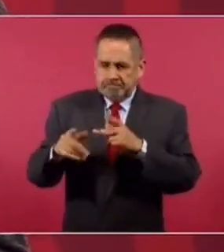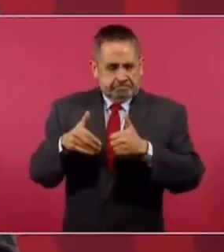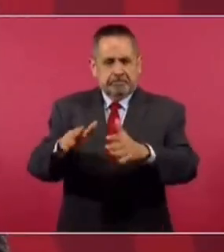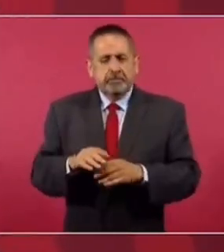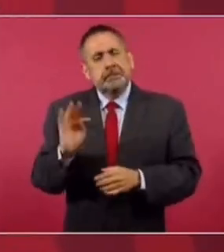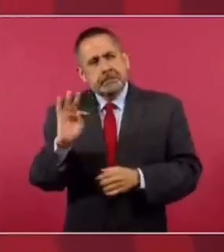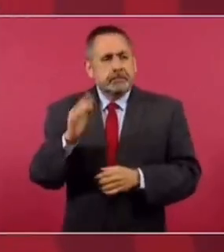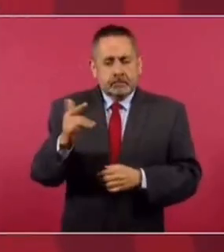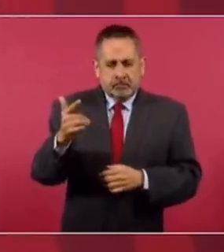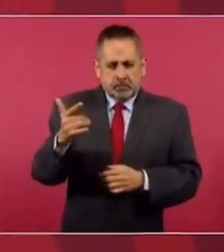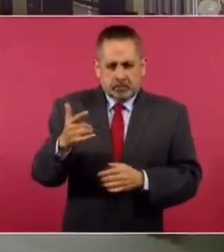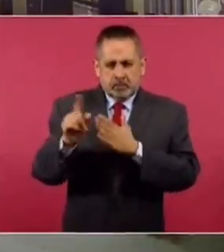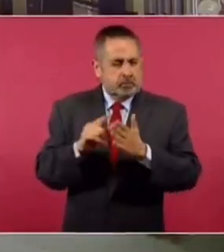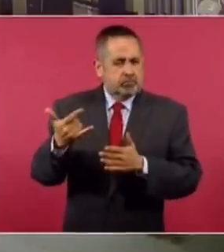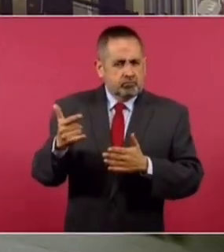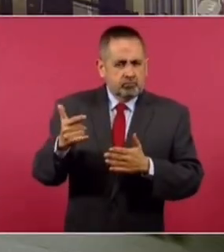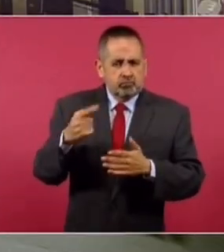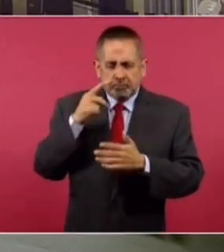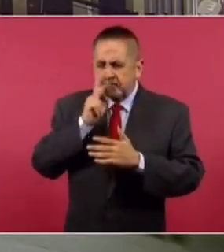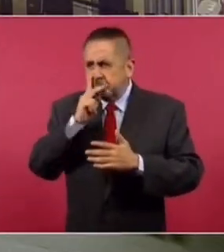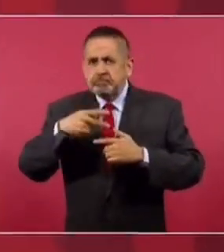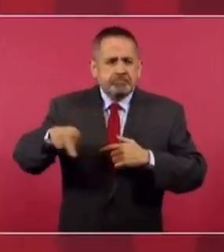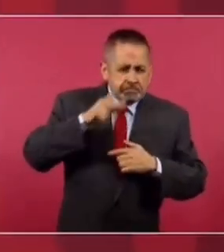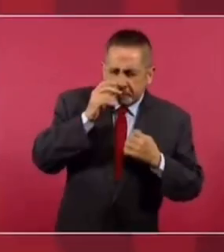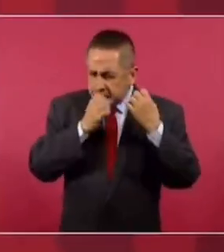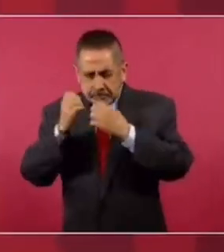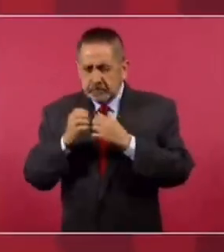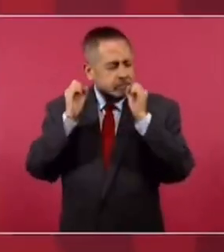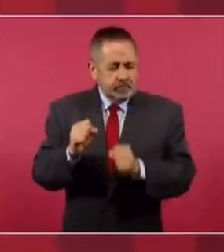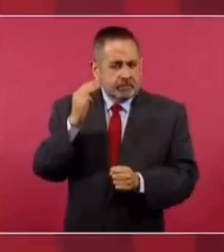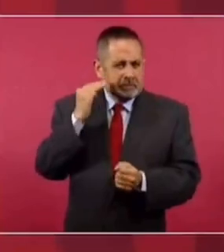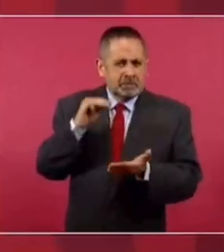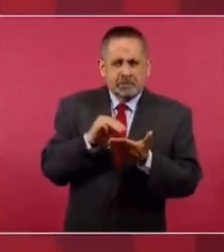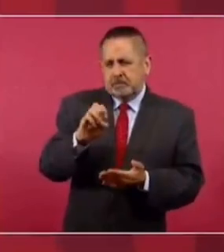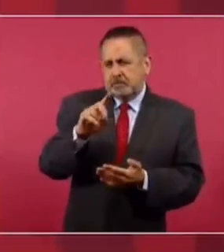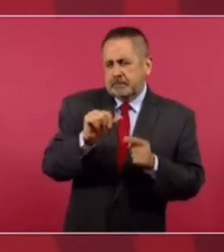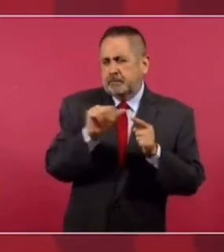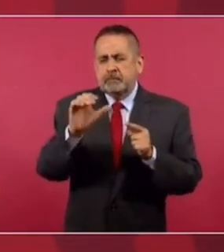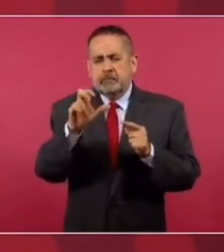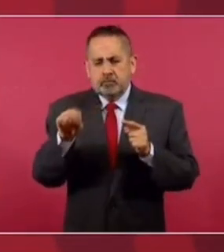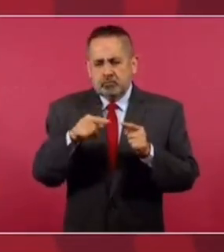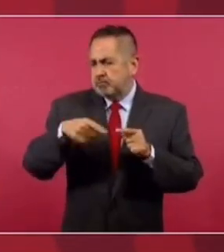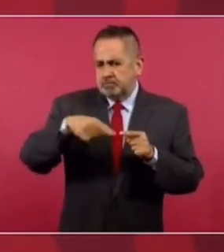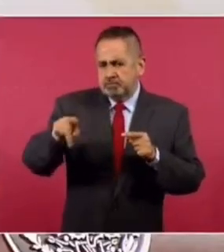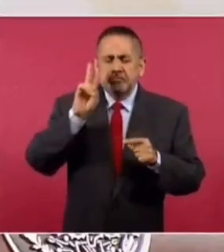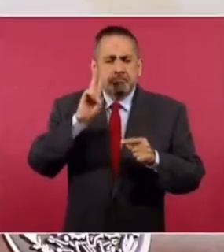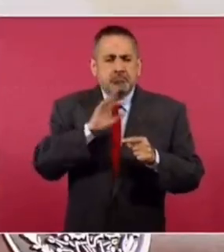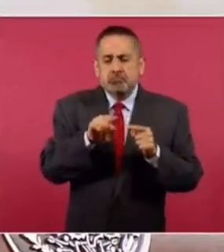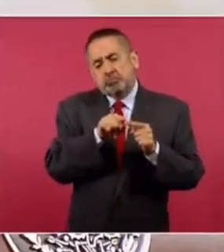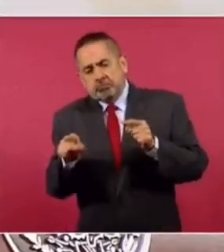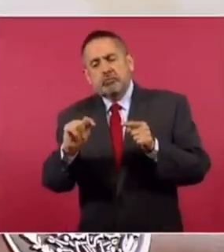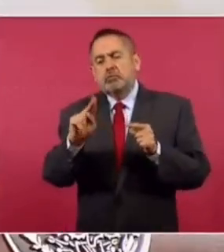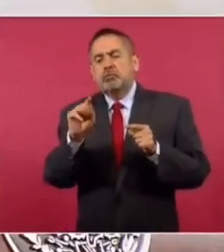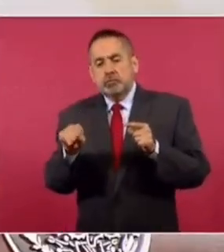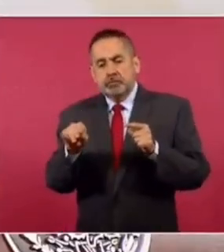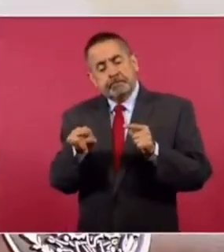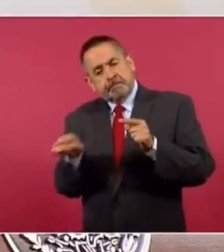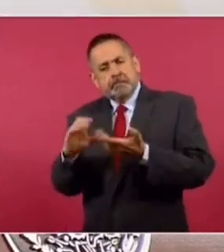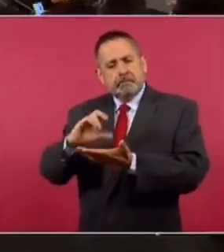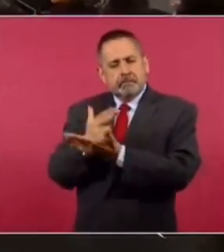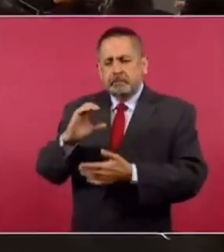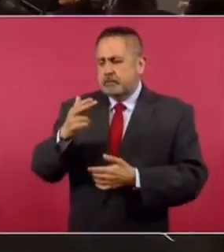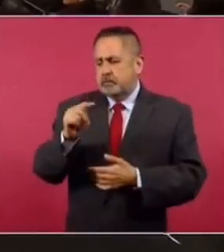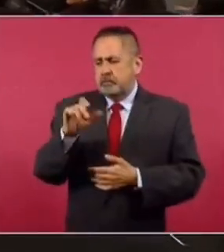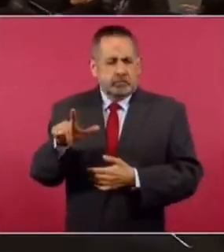en julio, para las pruebas, sin duda Mérida, Cancún. Y puede ser Tulum y Chetumal.